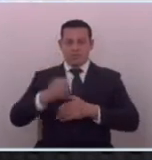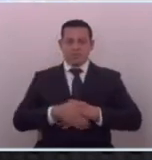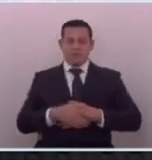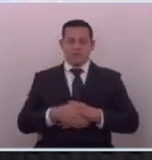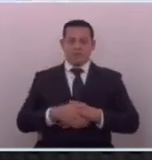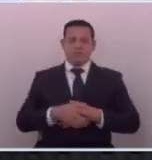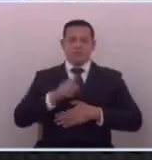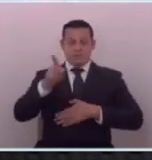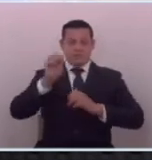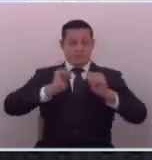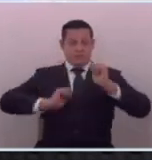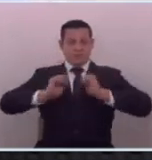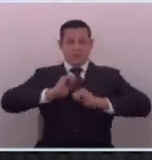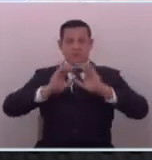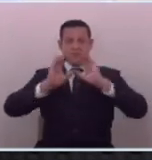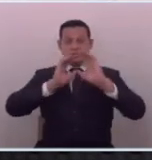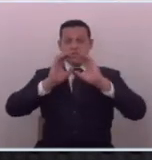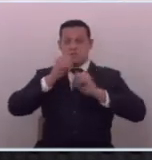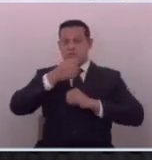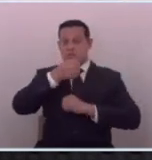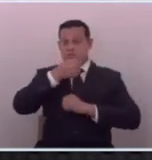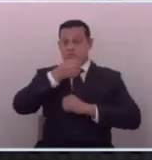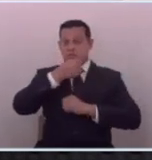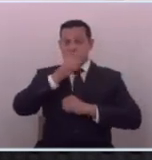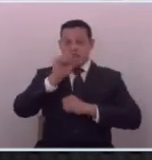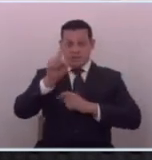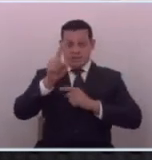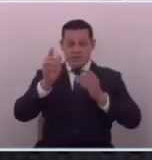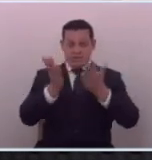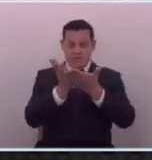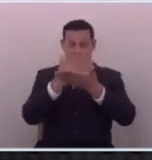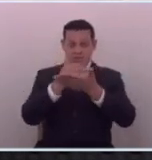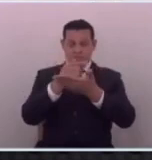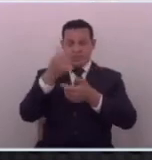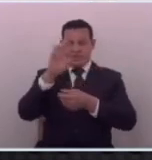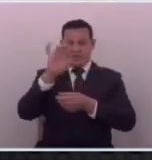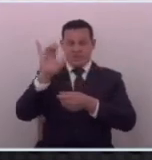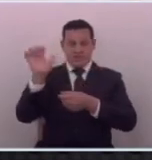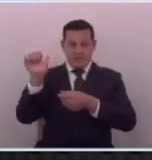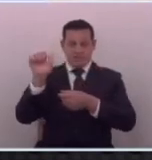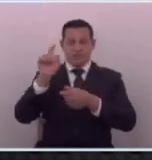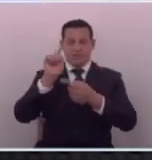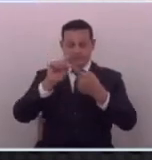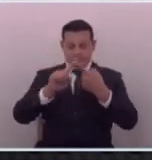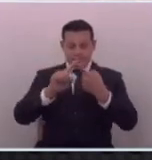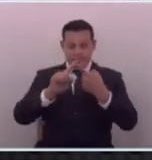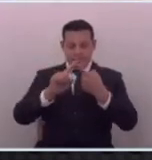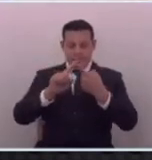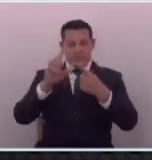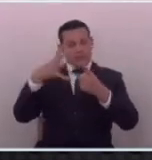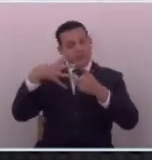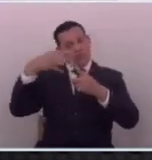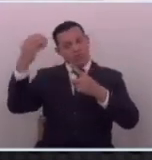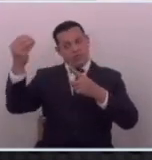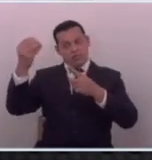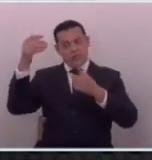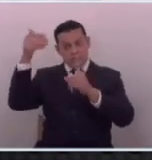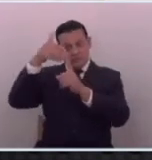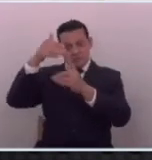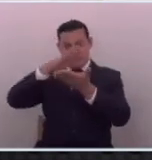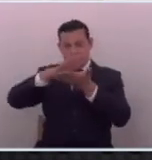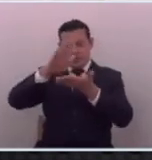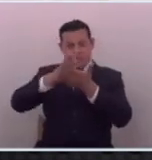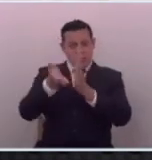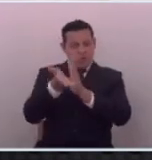él sí ha fingido ser periodista porque fue periodista en la prensa gráfica muy bien se va a recibir sobre